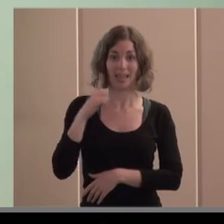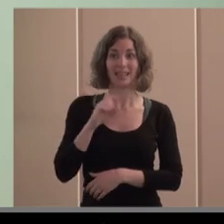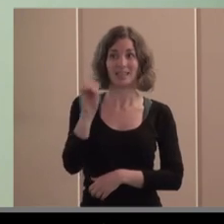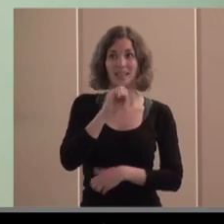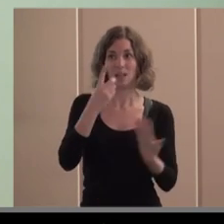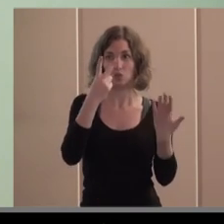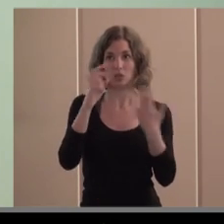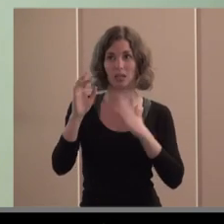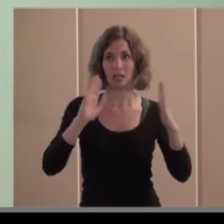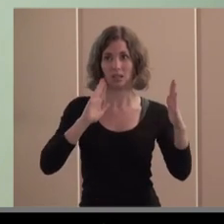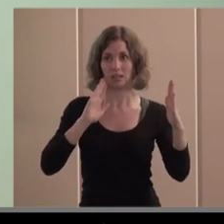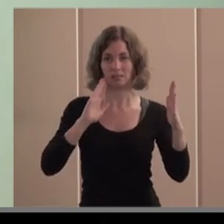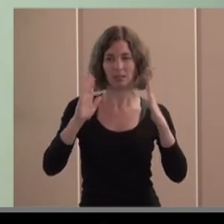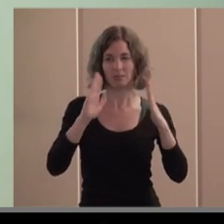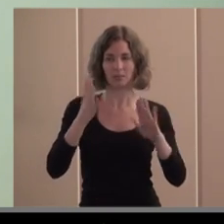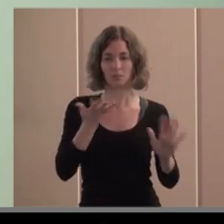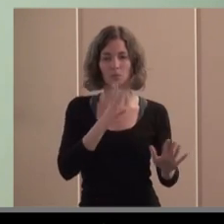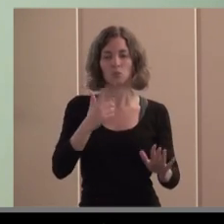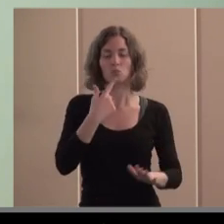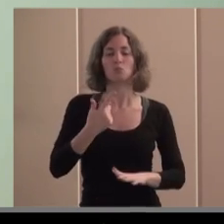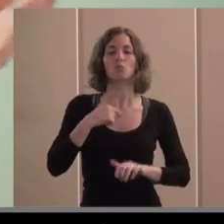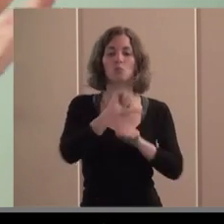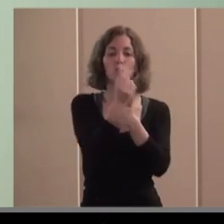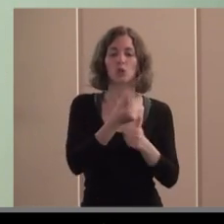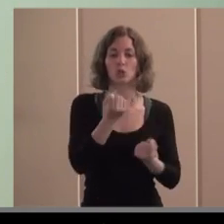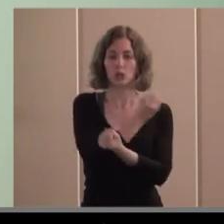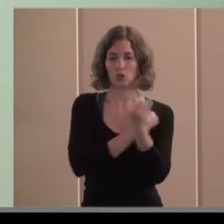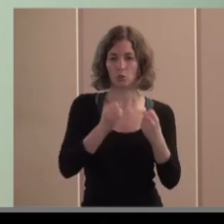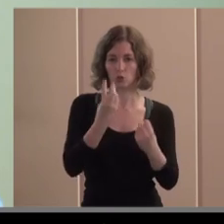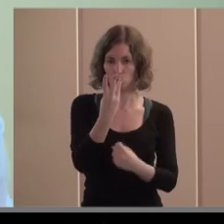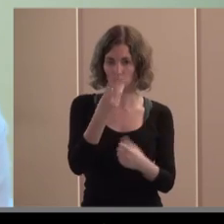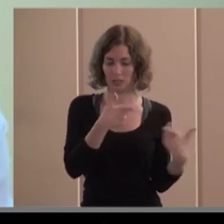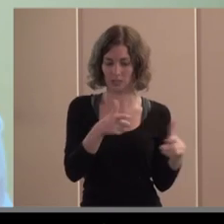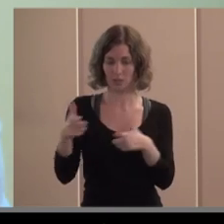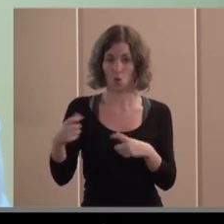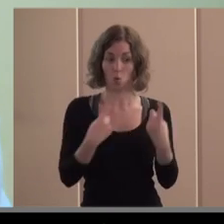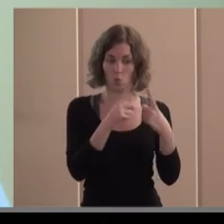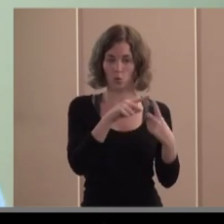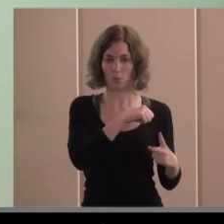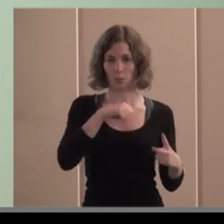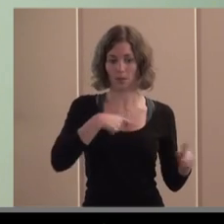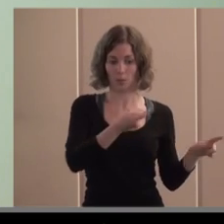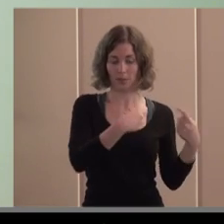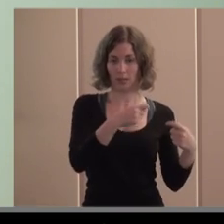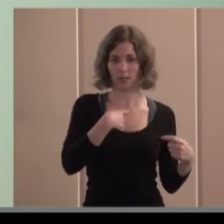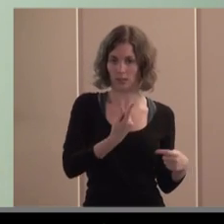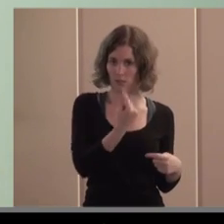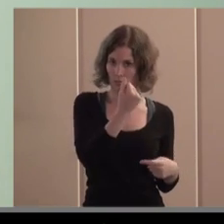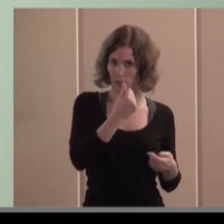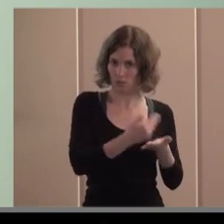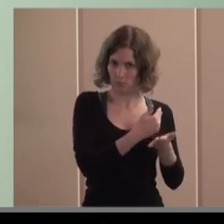tres como si tuviéramos un queso y tiene tres partes el sector privado mercantil con ánimo de lucro